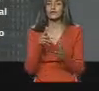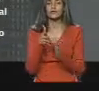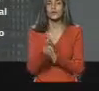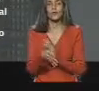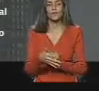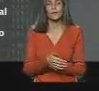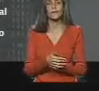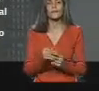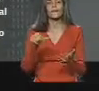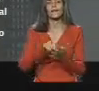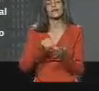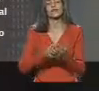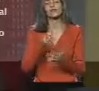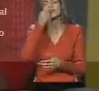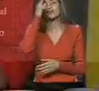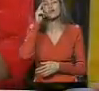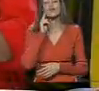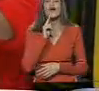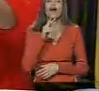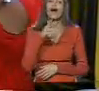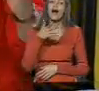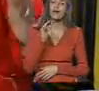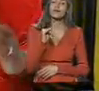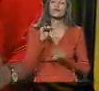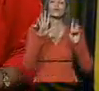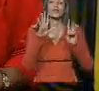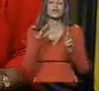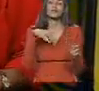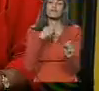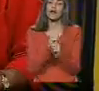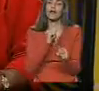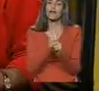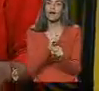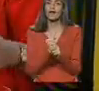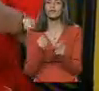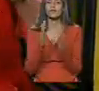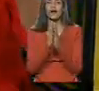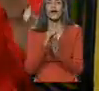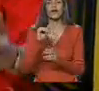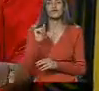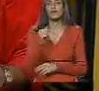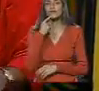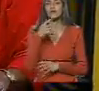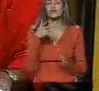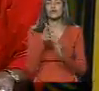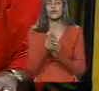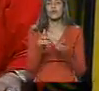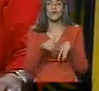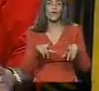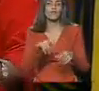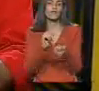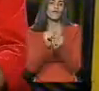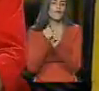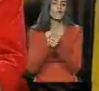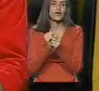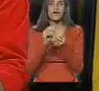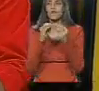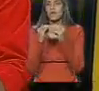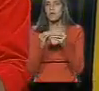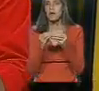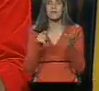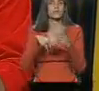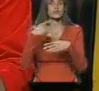centro Simón Bolívar. Hay como siete obras en San Agustín que tocan instalaciones deportivas y